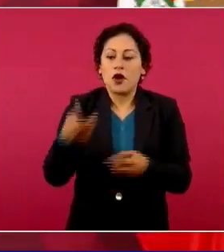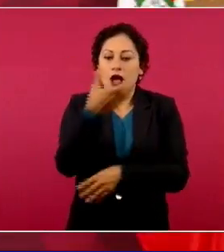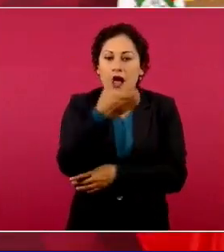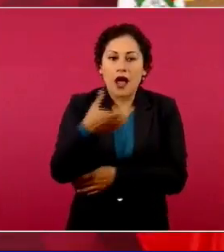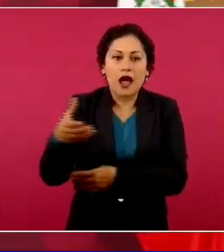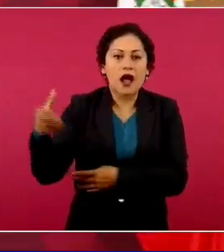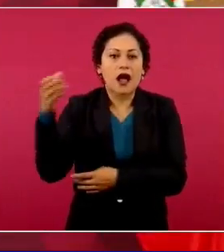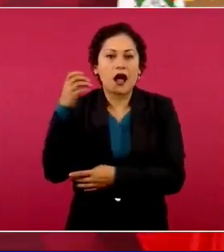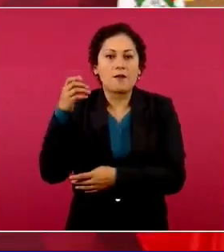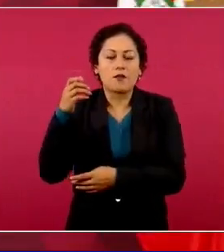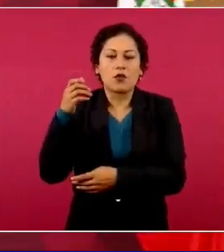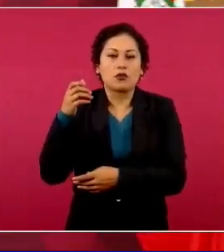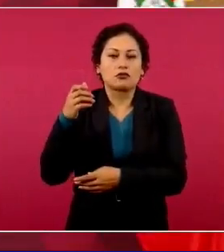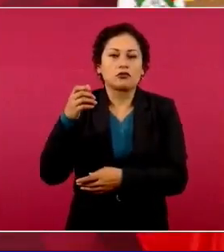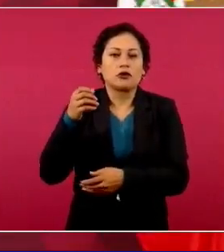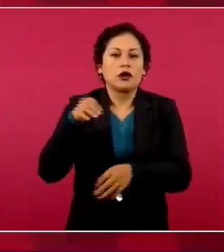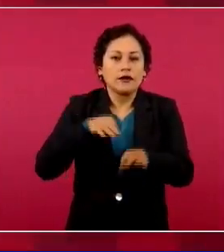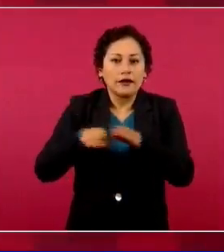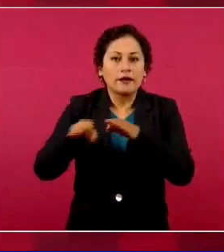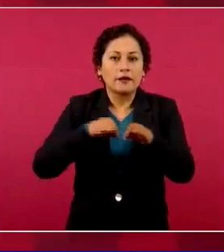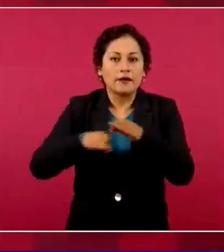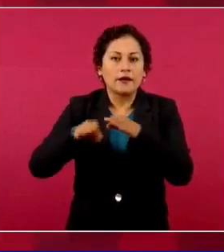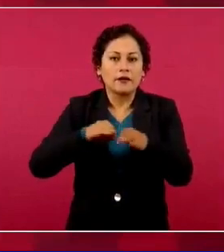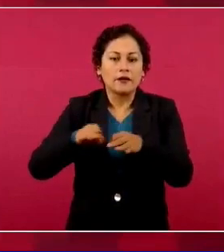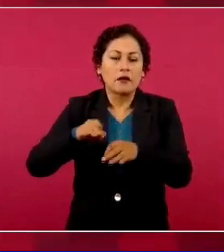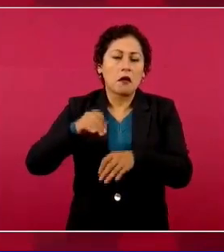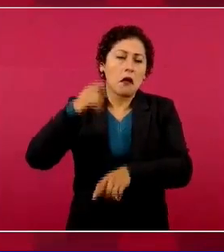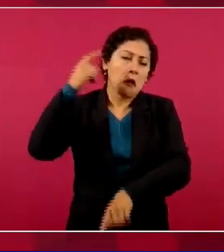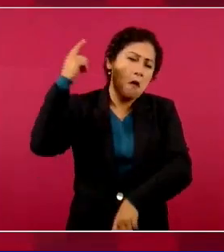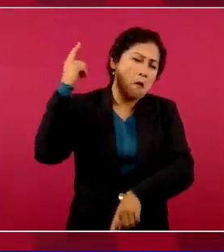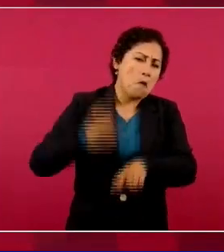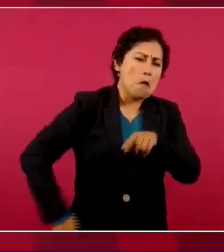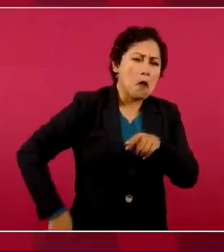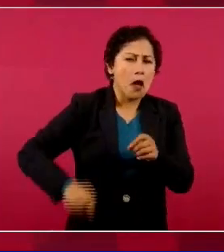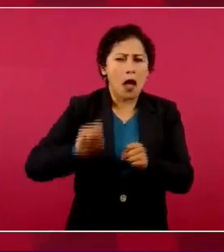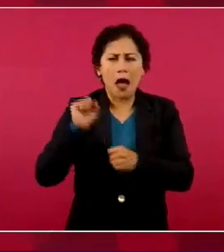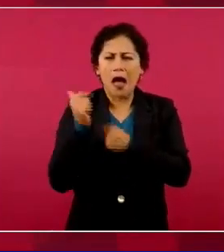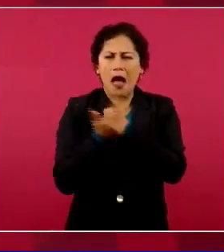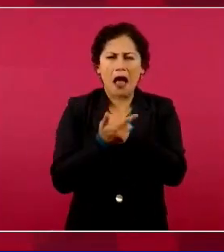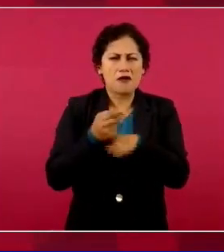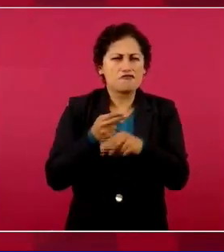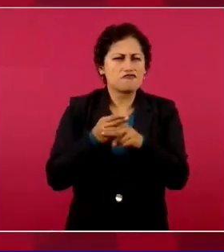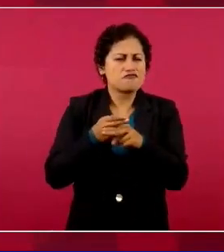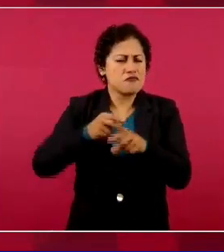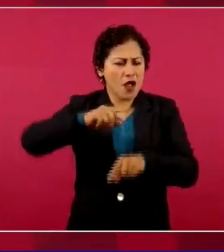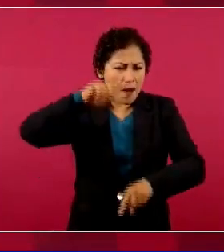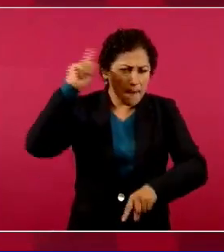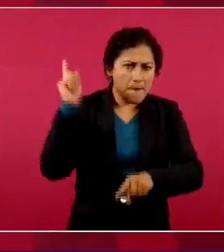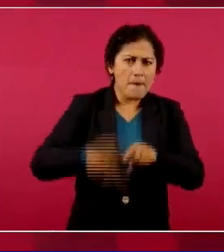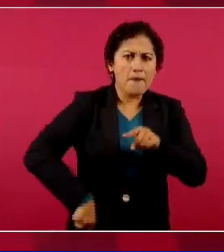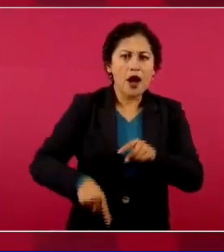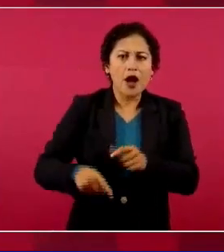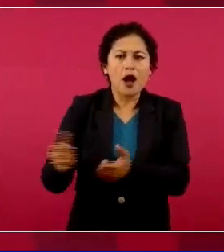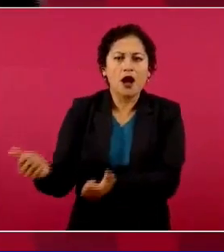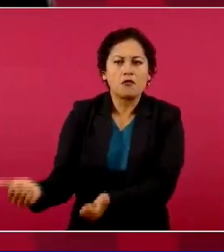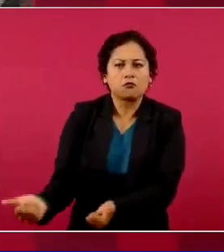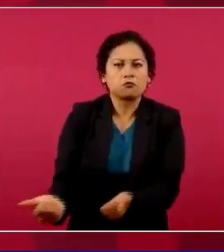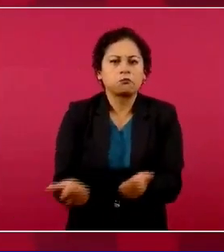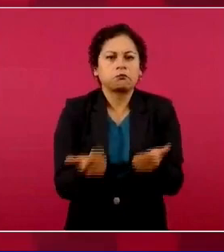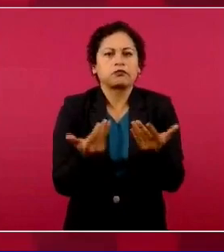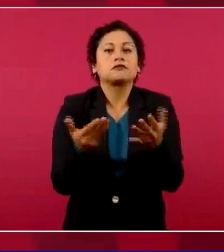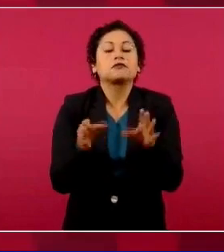y lo tienen que sacar en hamaca con un